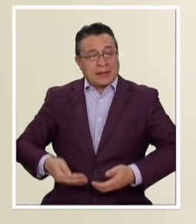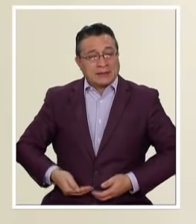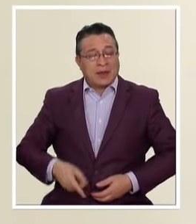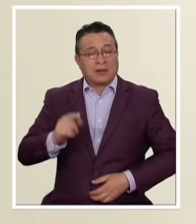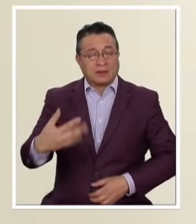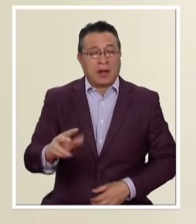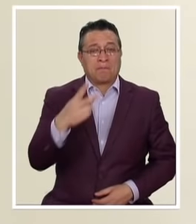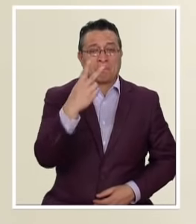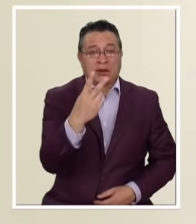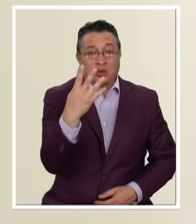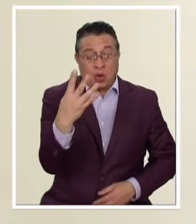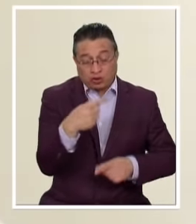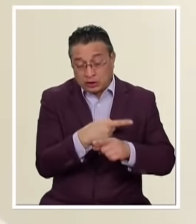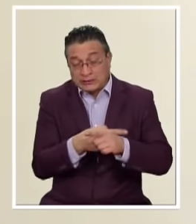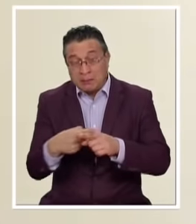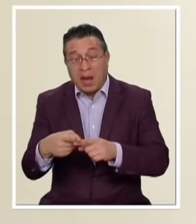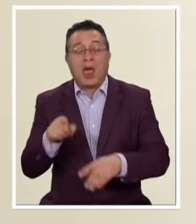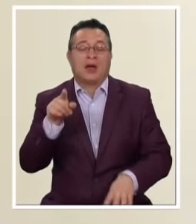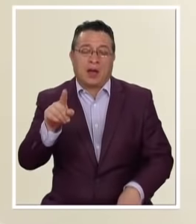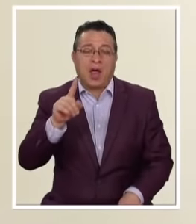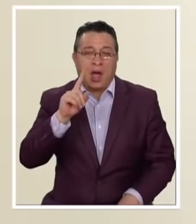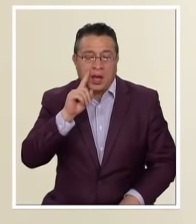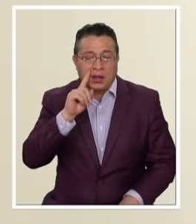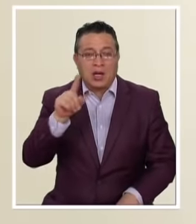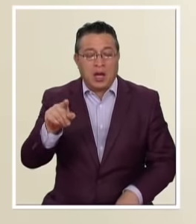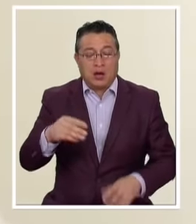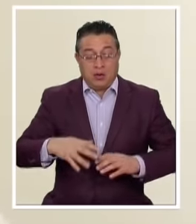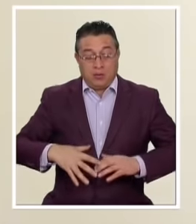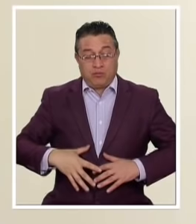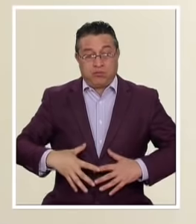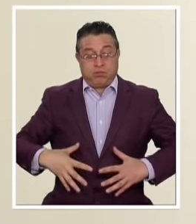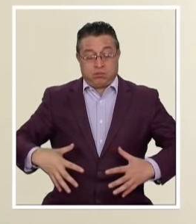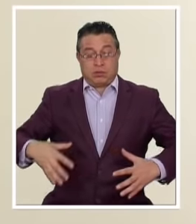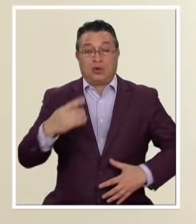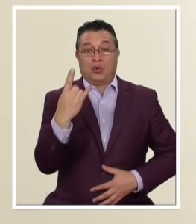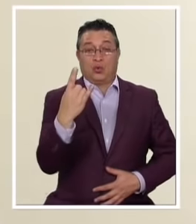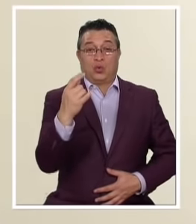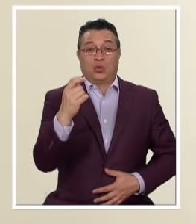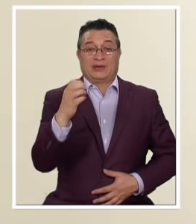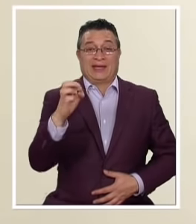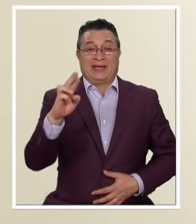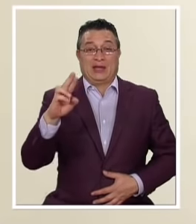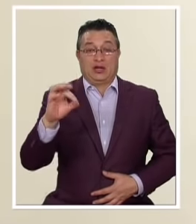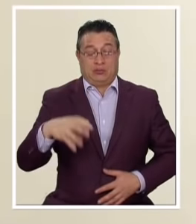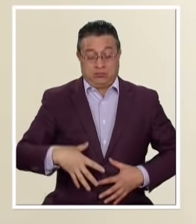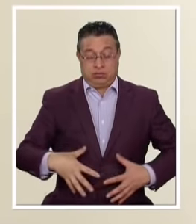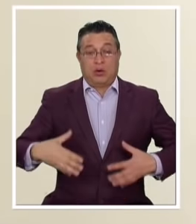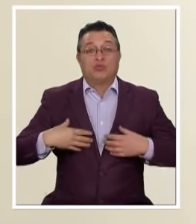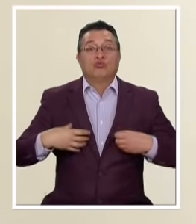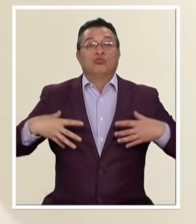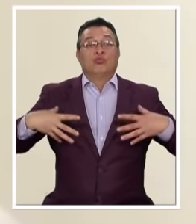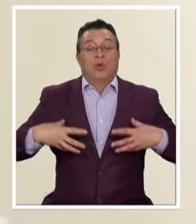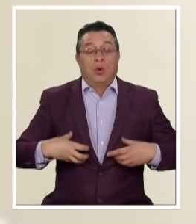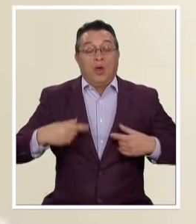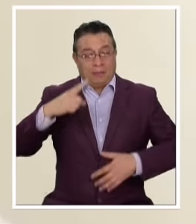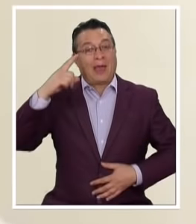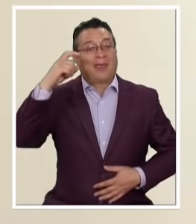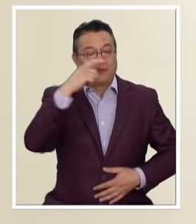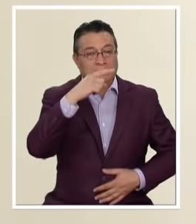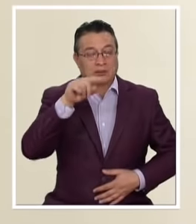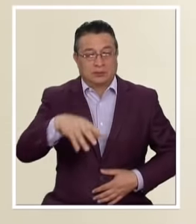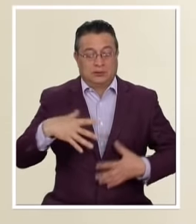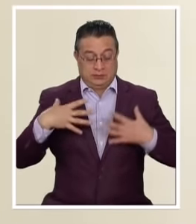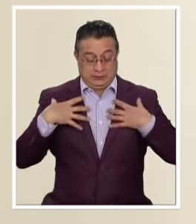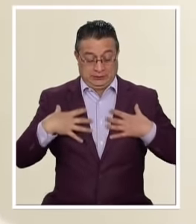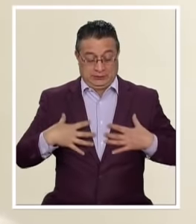24 semanas Tiene Producto Del crecimiento Del útero Una alteración En la mecánica Respiratoria Y eso hace Que el